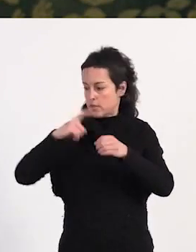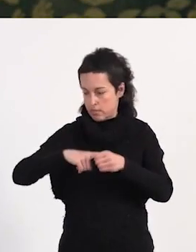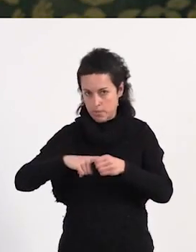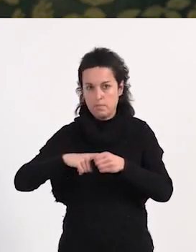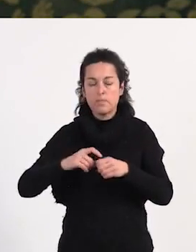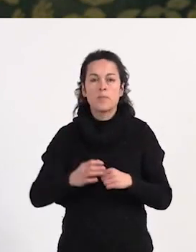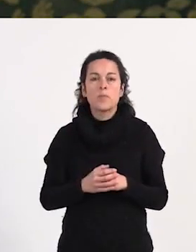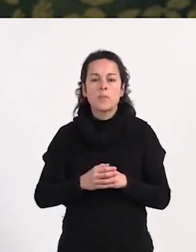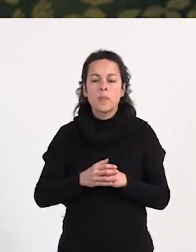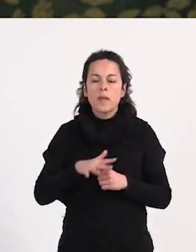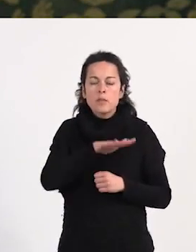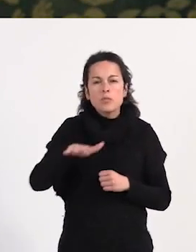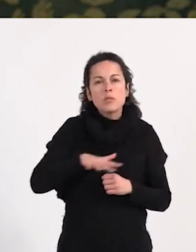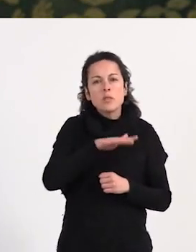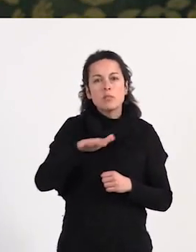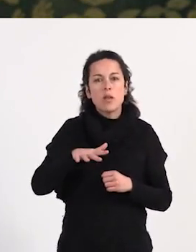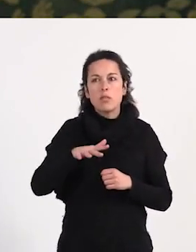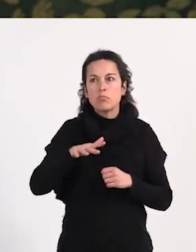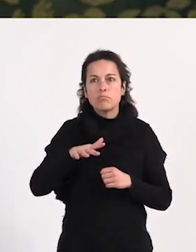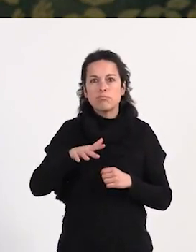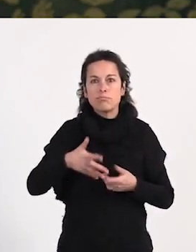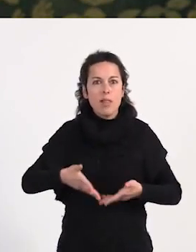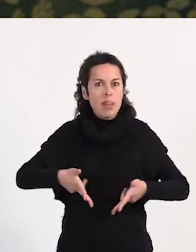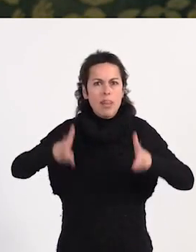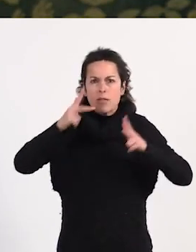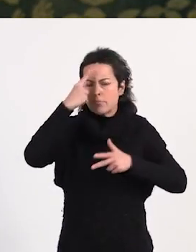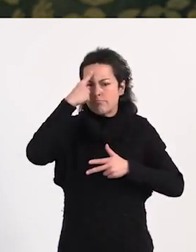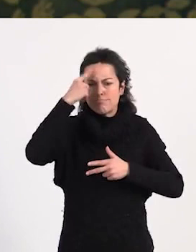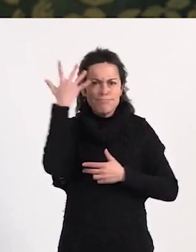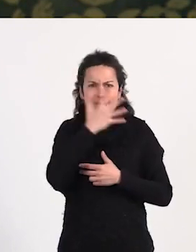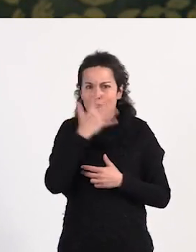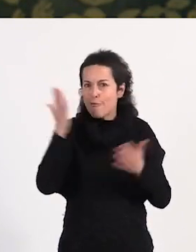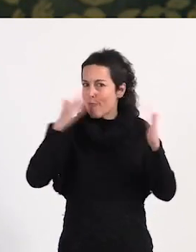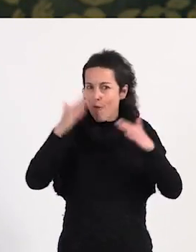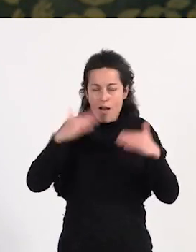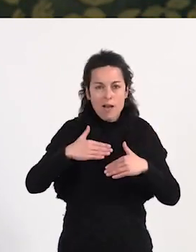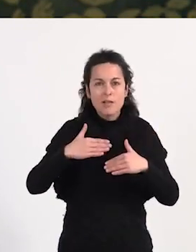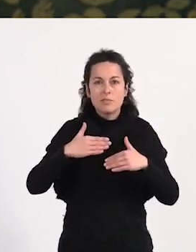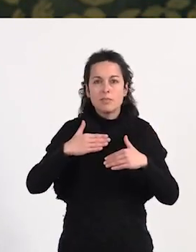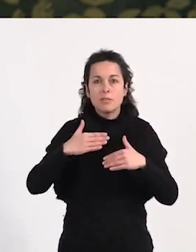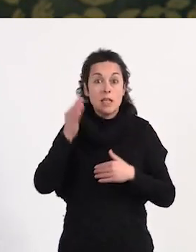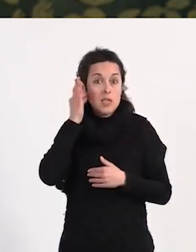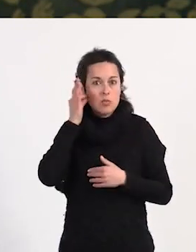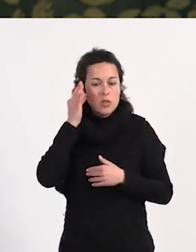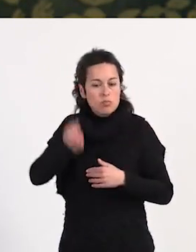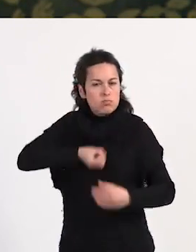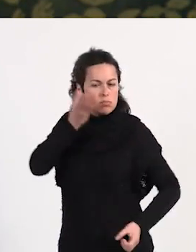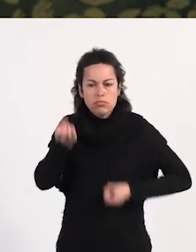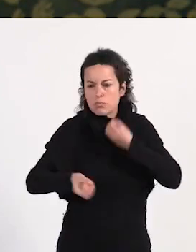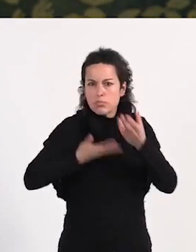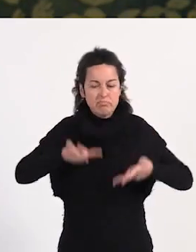Un espacio libre de prejuicios en el cual las mujeres pueden hablar con libertad